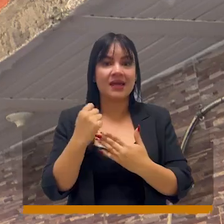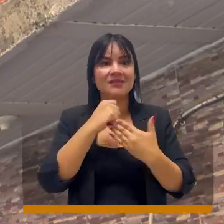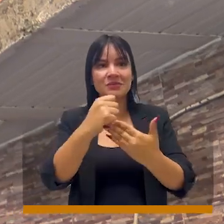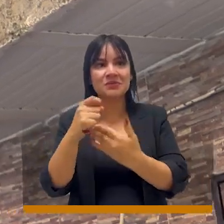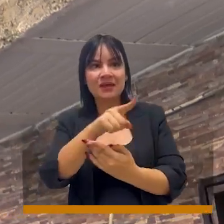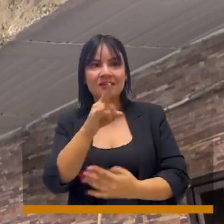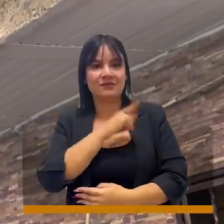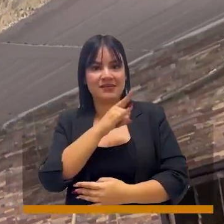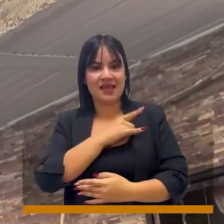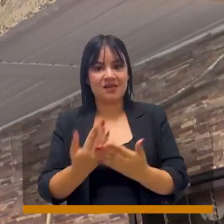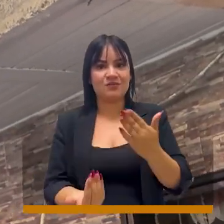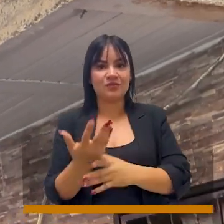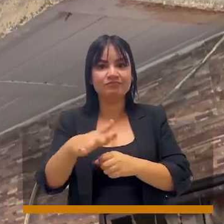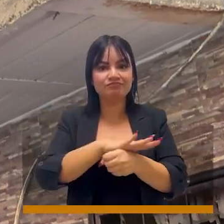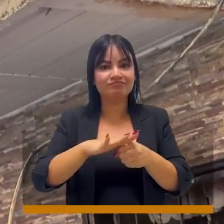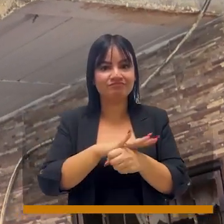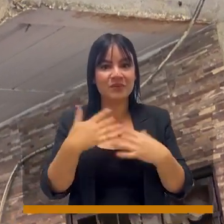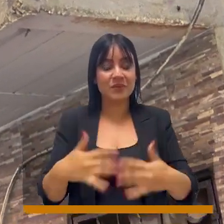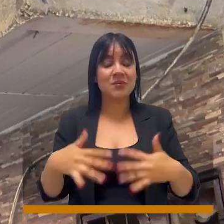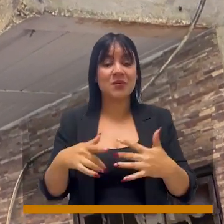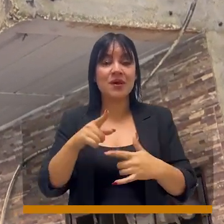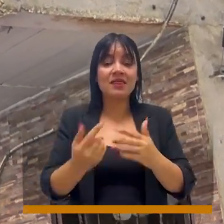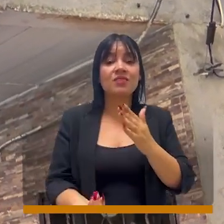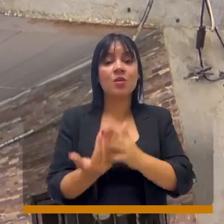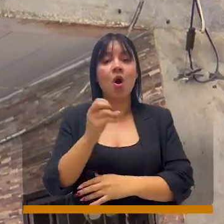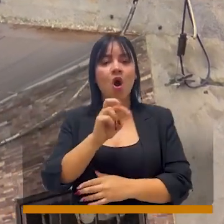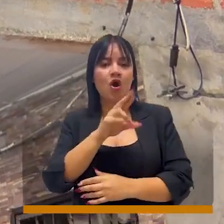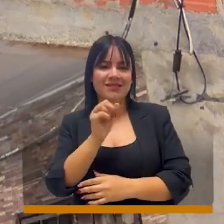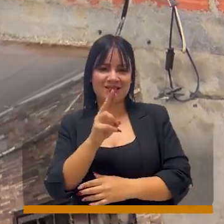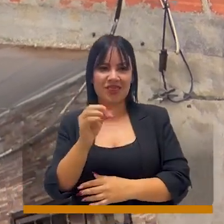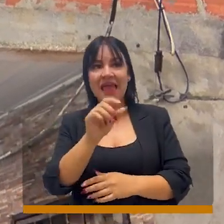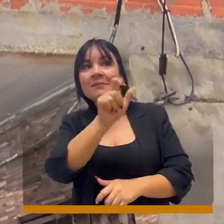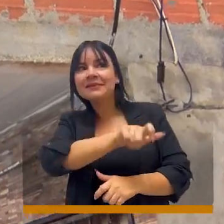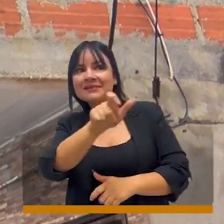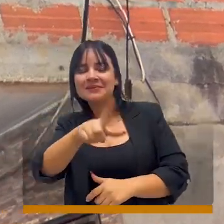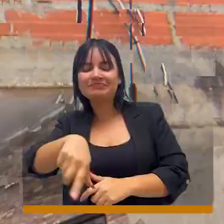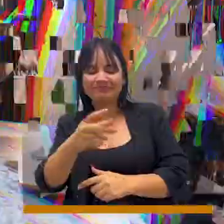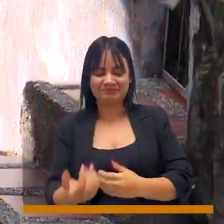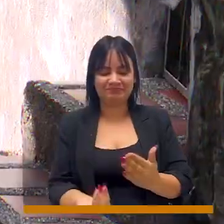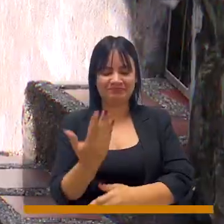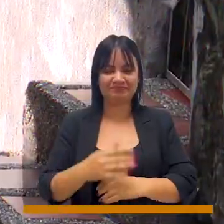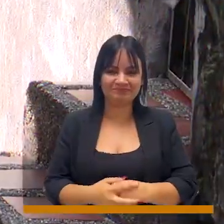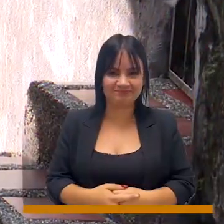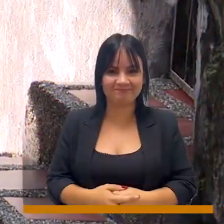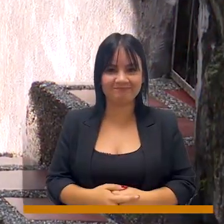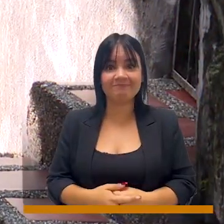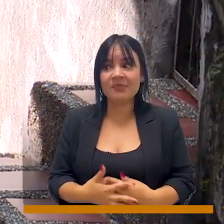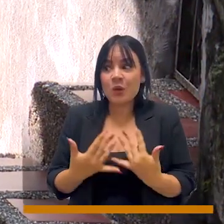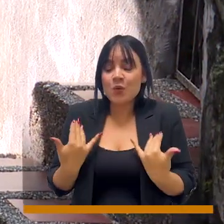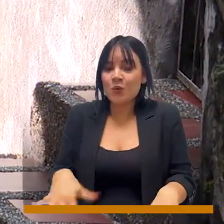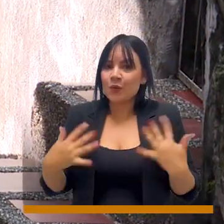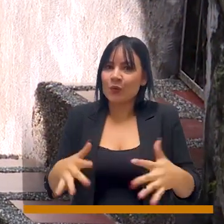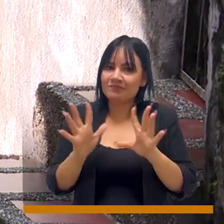tener una universidad en este barrio vamos a construir ese nuevo horizonte para todos sus habitantes. Este es uno de los